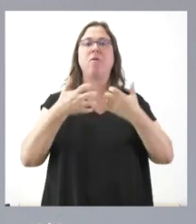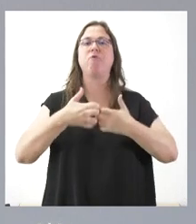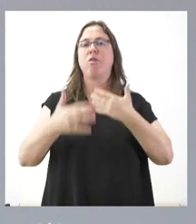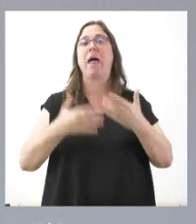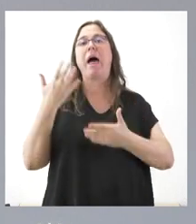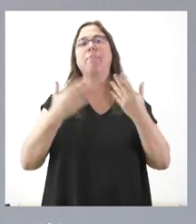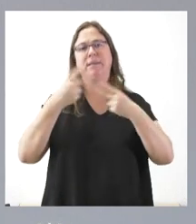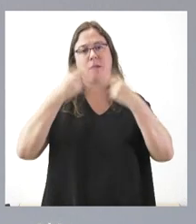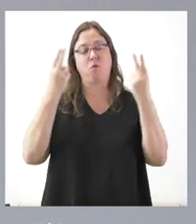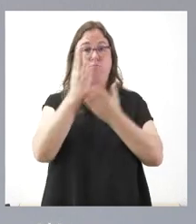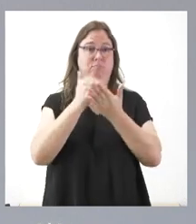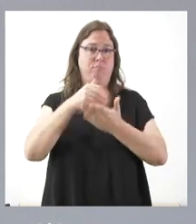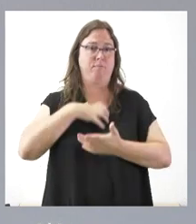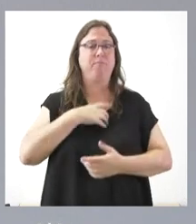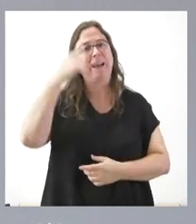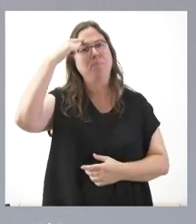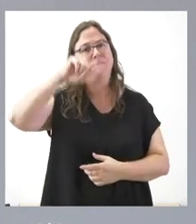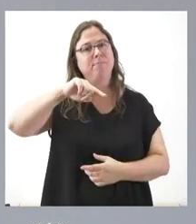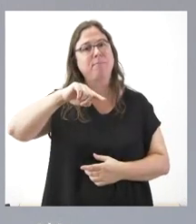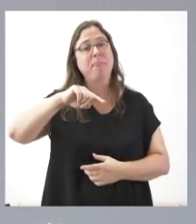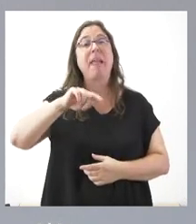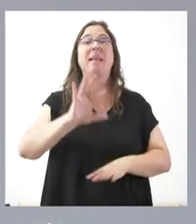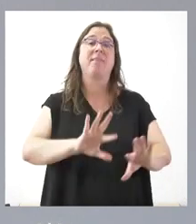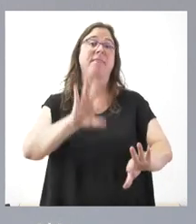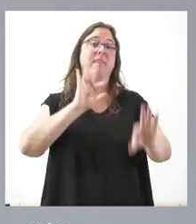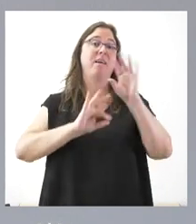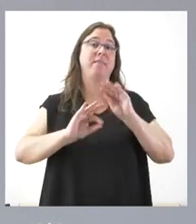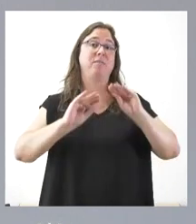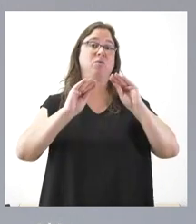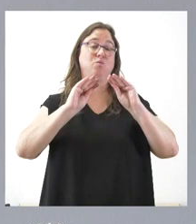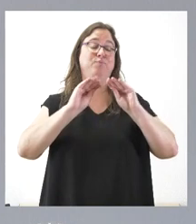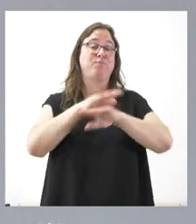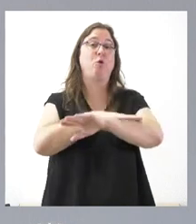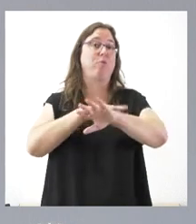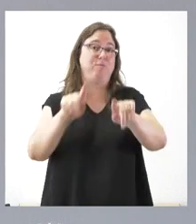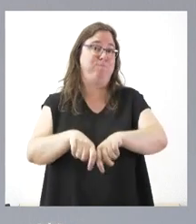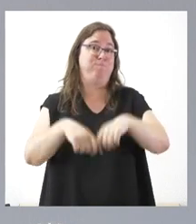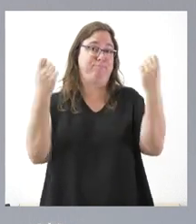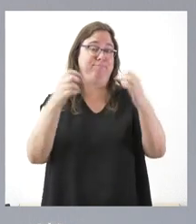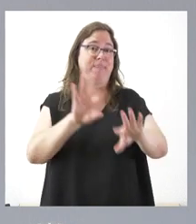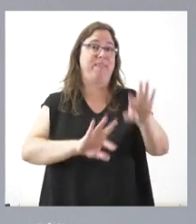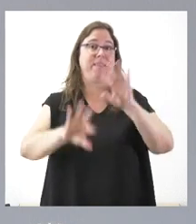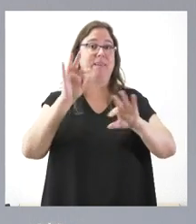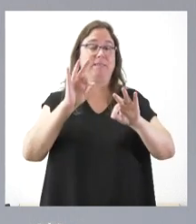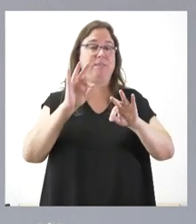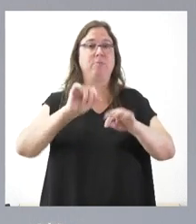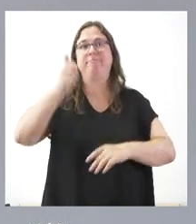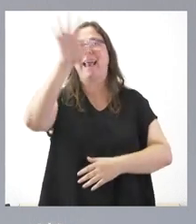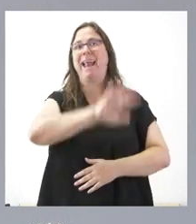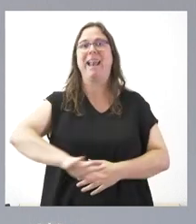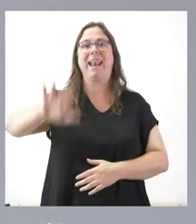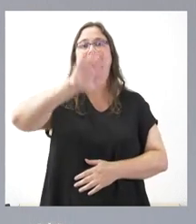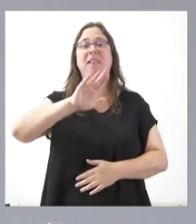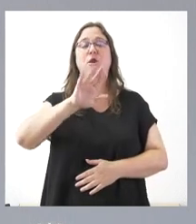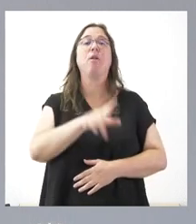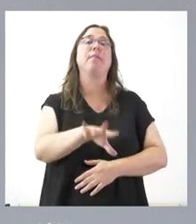autonómica. Saben ustedes que la decisión de romper el Gobierno se tomó a nivel nacional por un partido